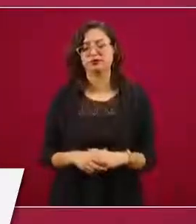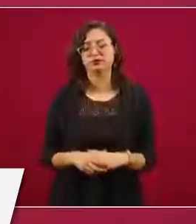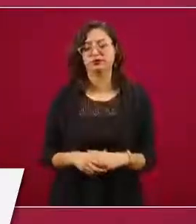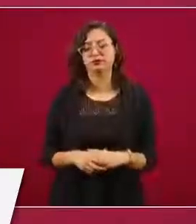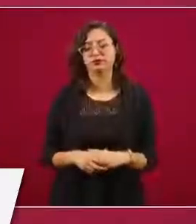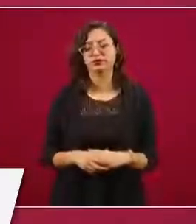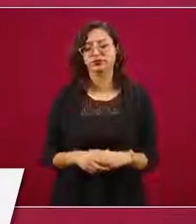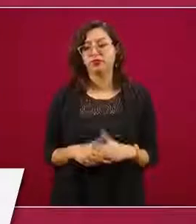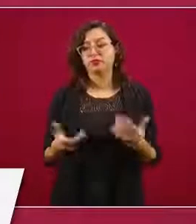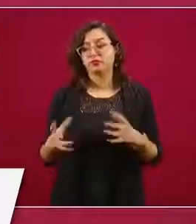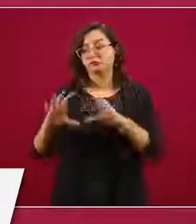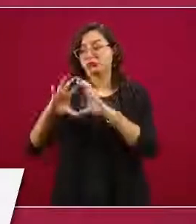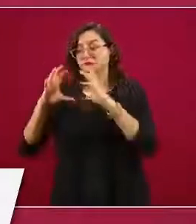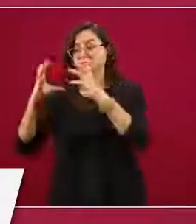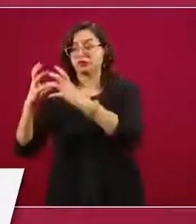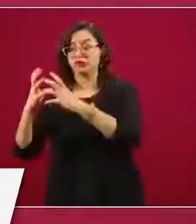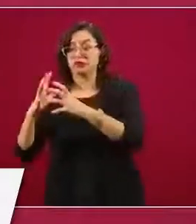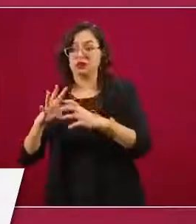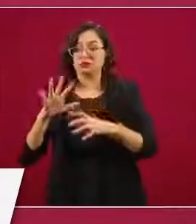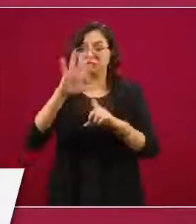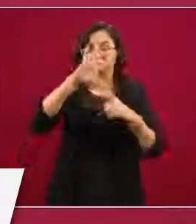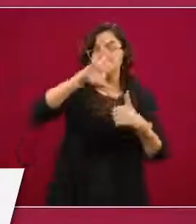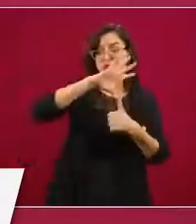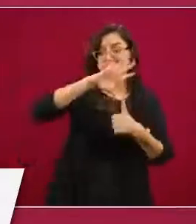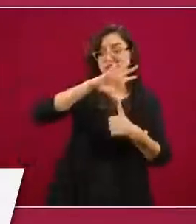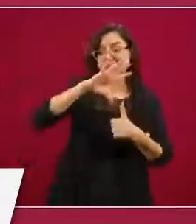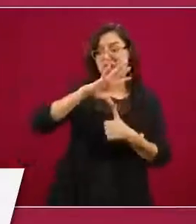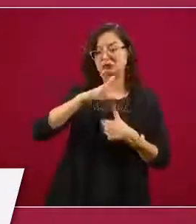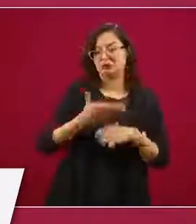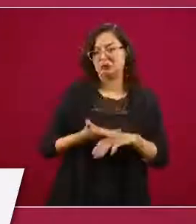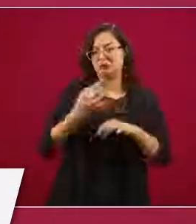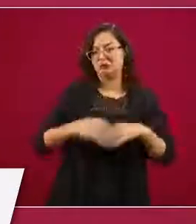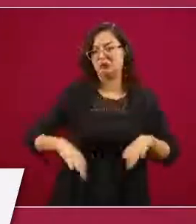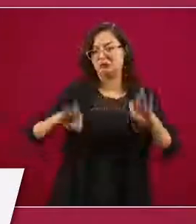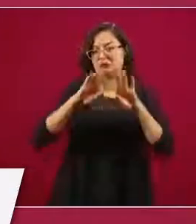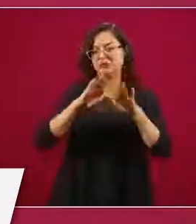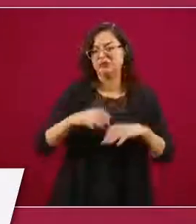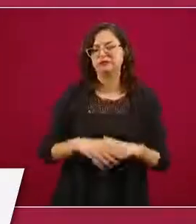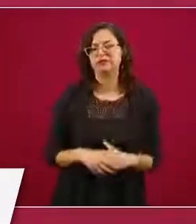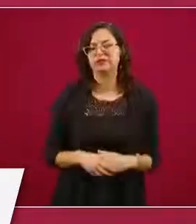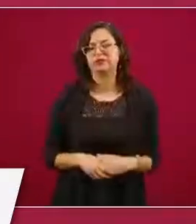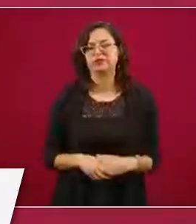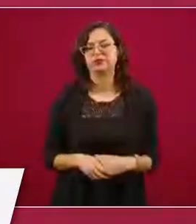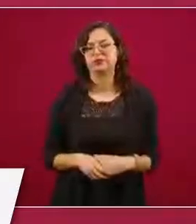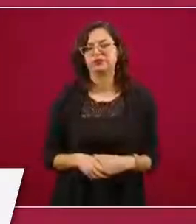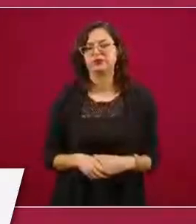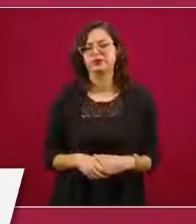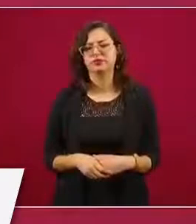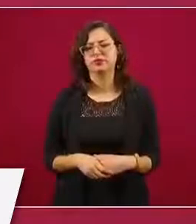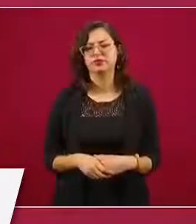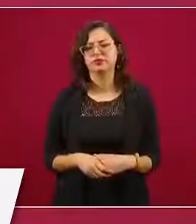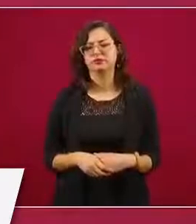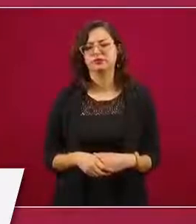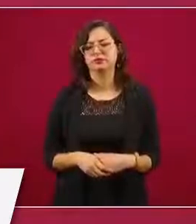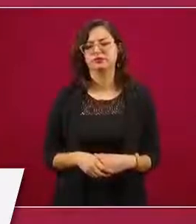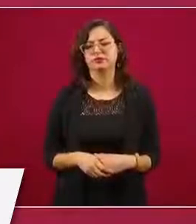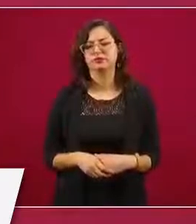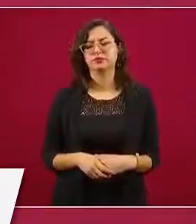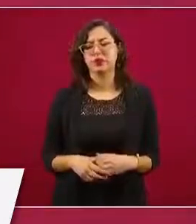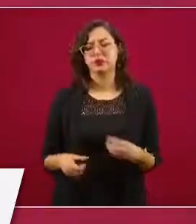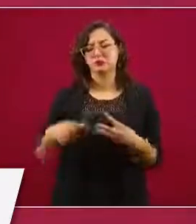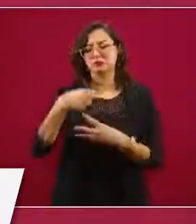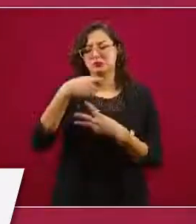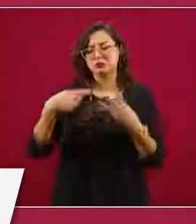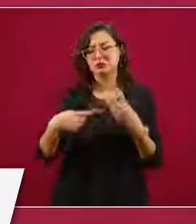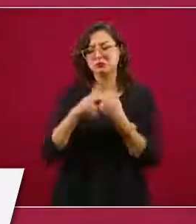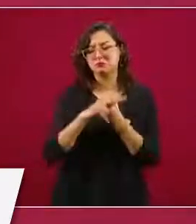en el mundo. Este acuerdo es benéfico para las tres